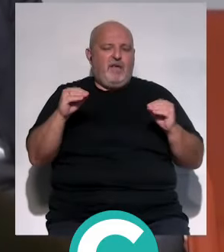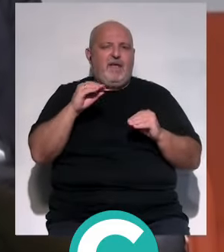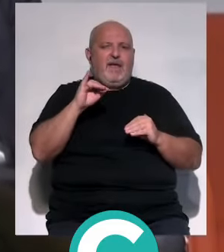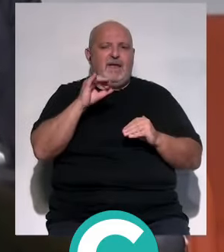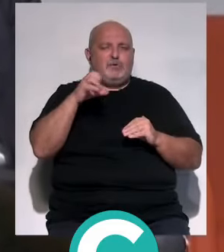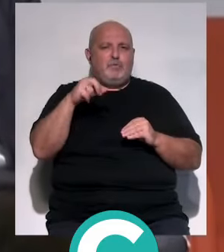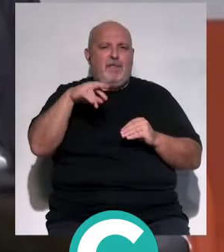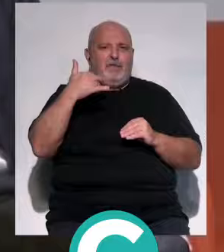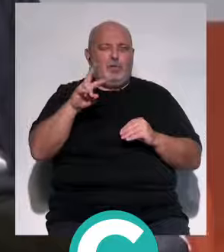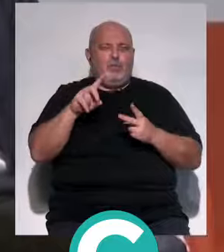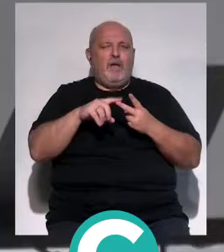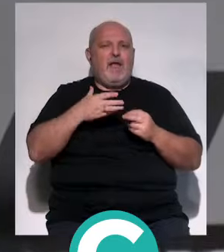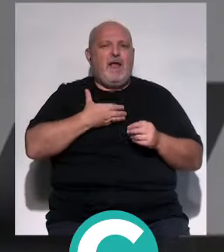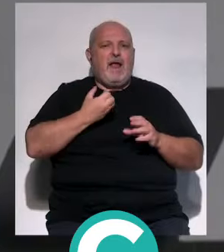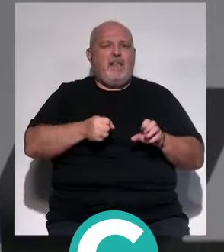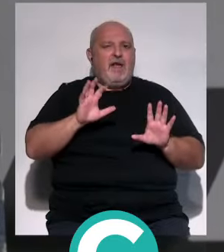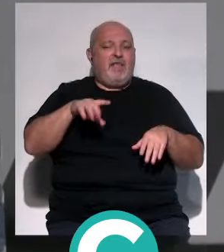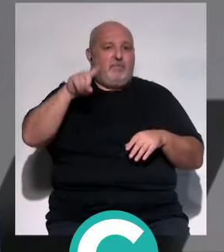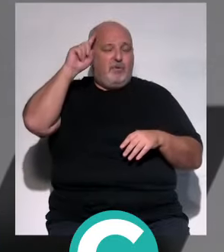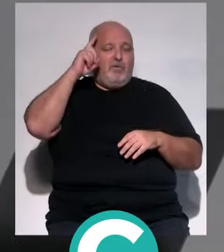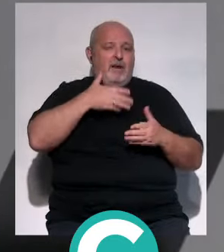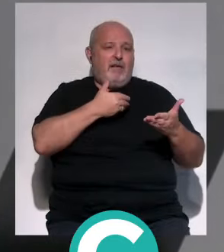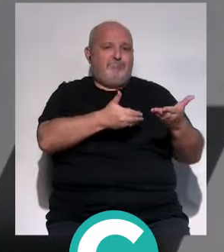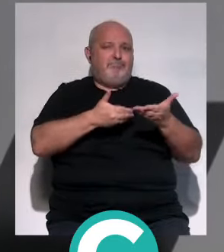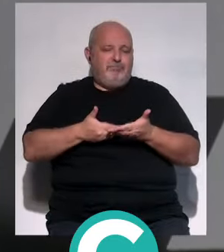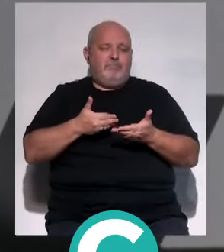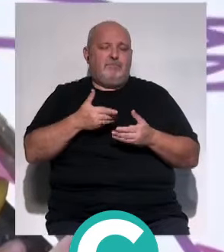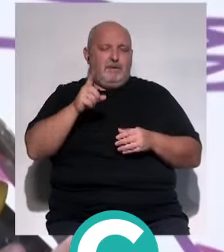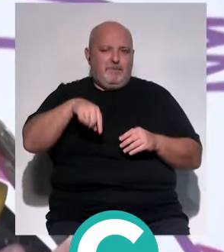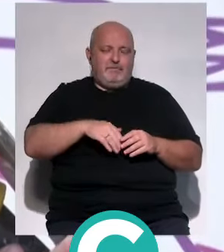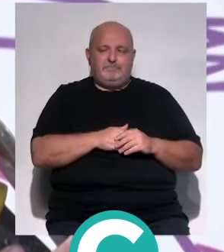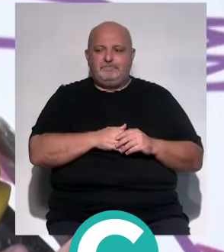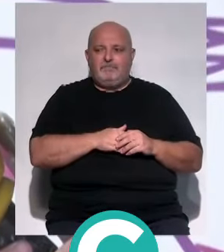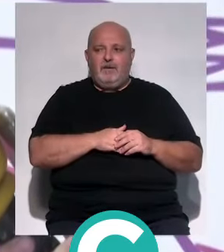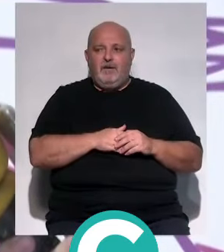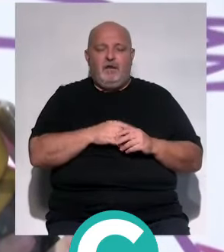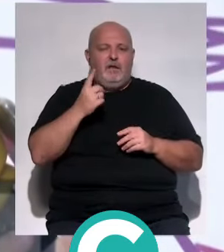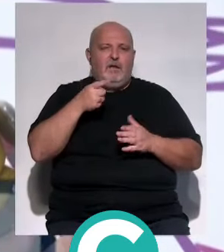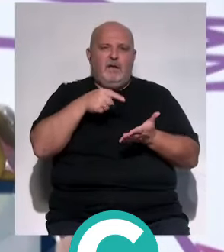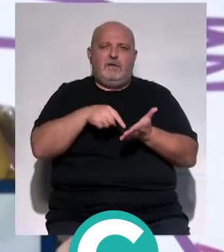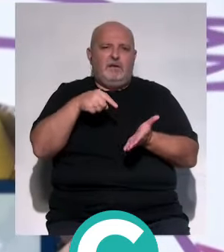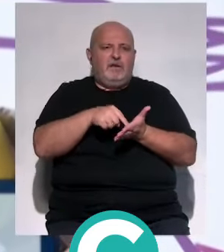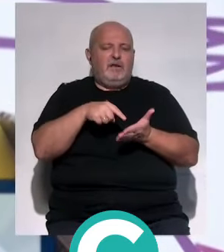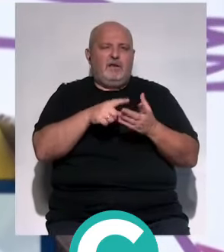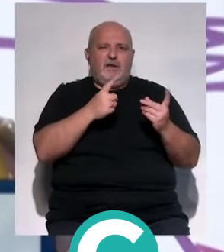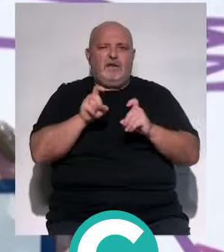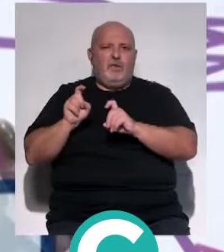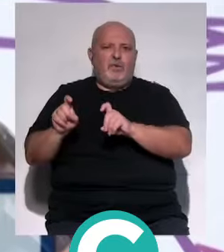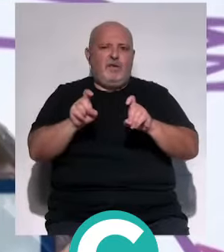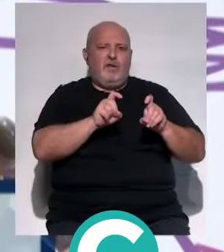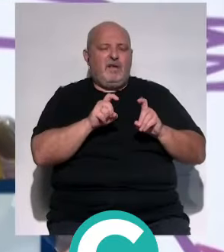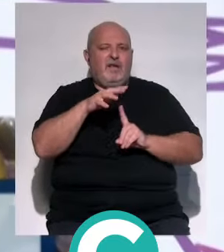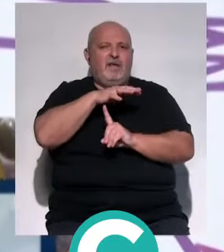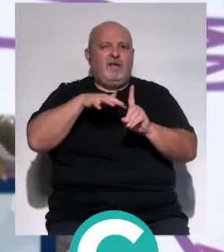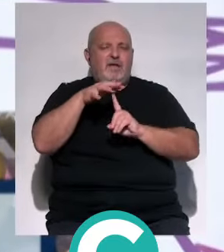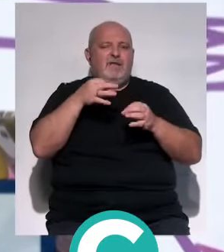Jesús Maestú, y el alcalde de Cádiz como ciudad anfitriona, Bruno García. Es una exigencia y una necesidad educar en un